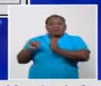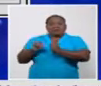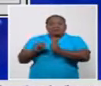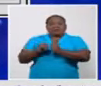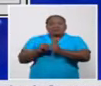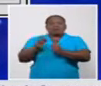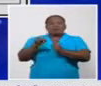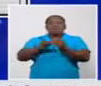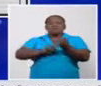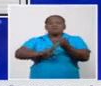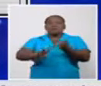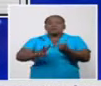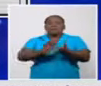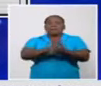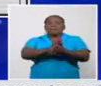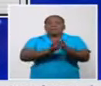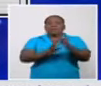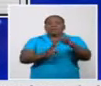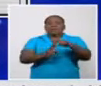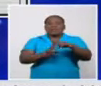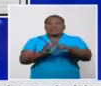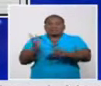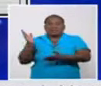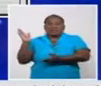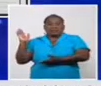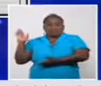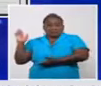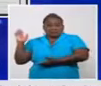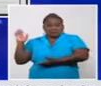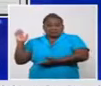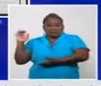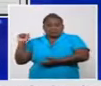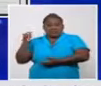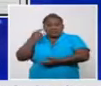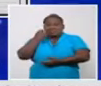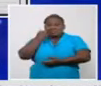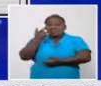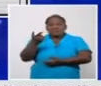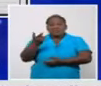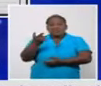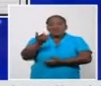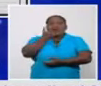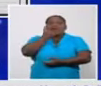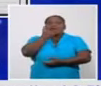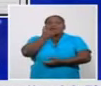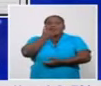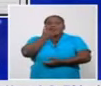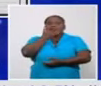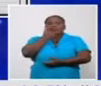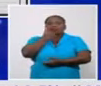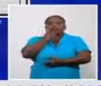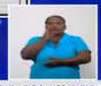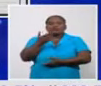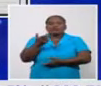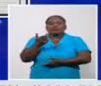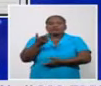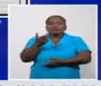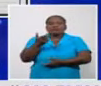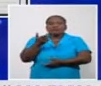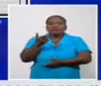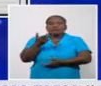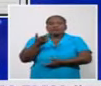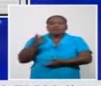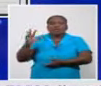provincia de Matanzas donde se ve la afectación que tiene en todos